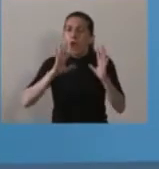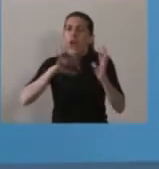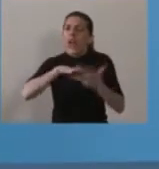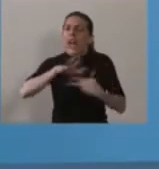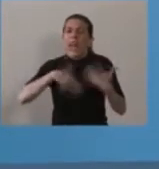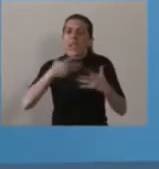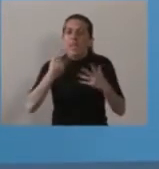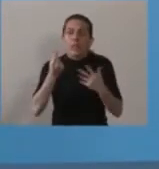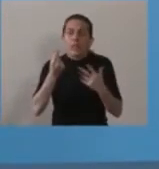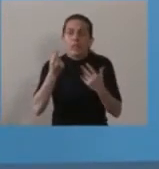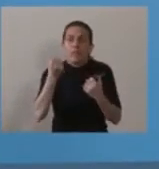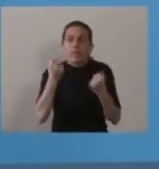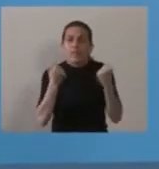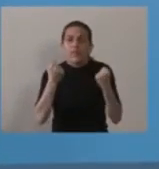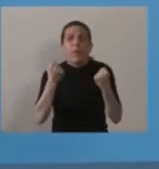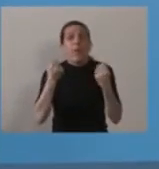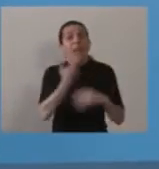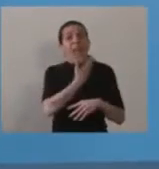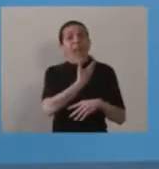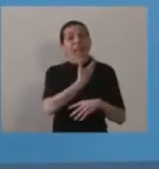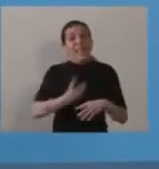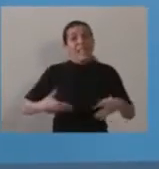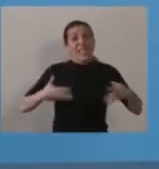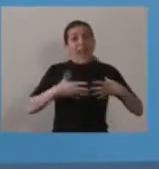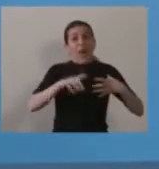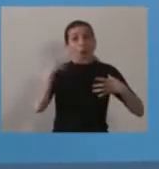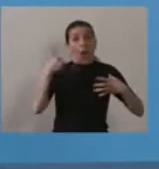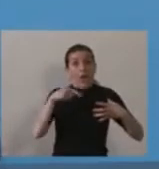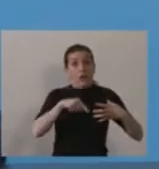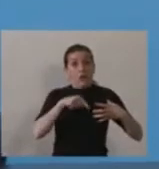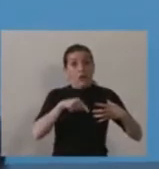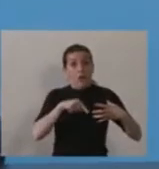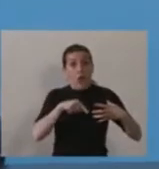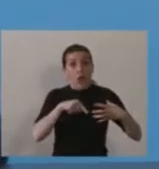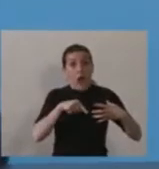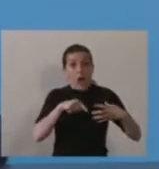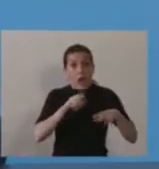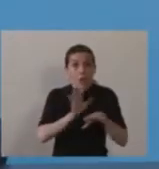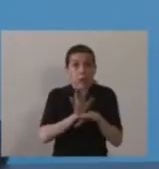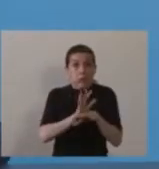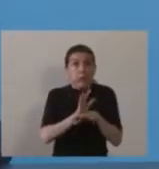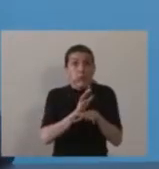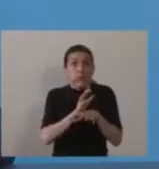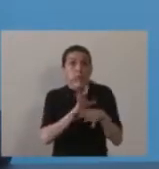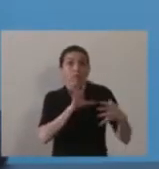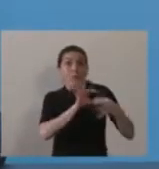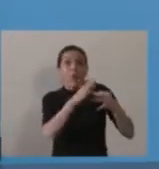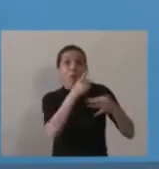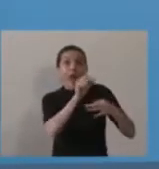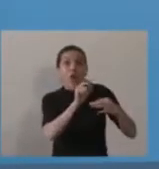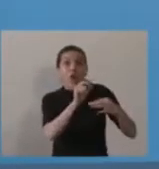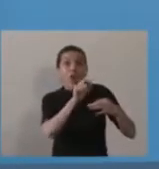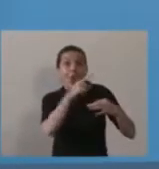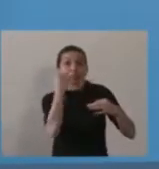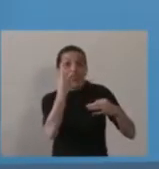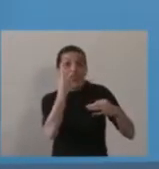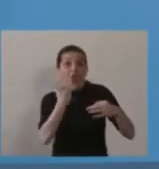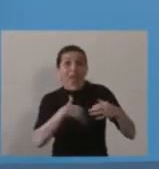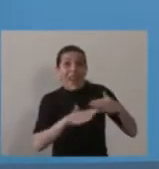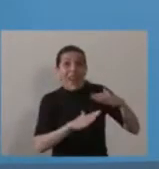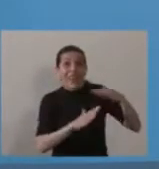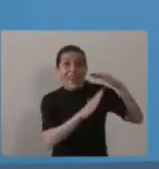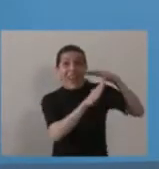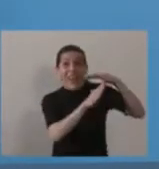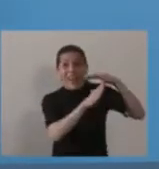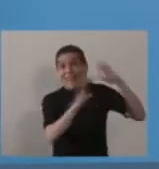el Estado Nacional es su principal acreedor a través del Banco de la Nación Argentina. Bueno, en